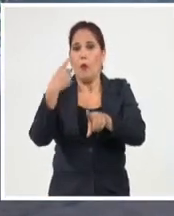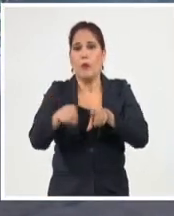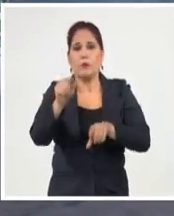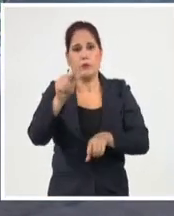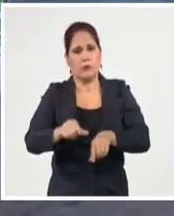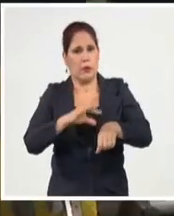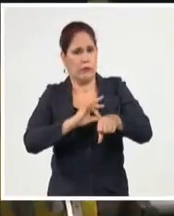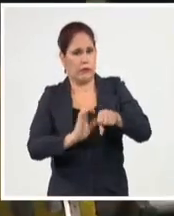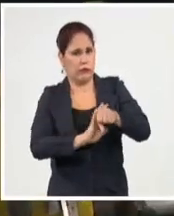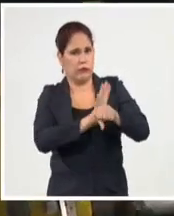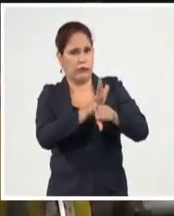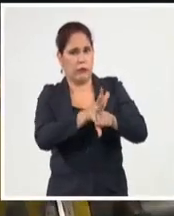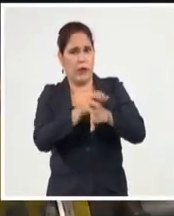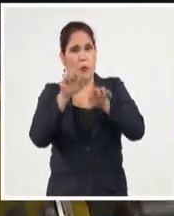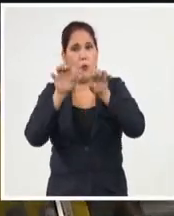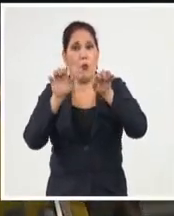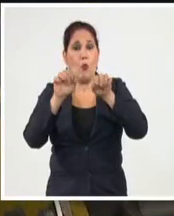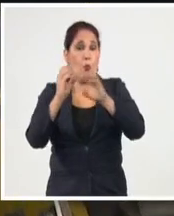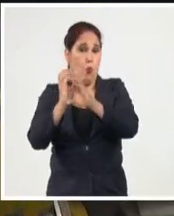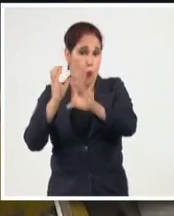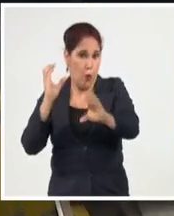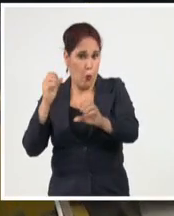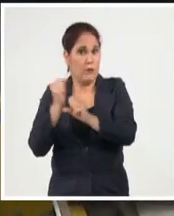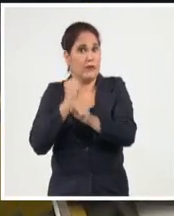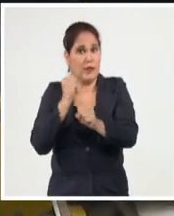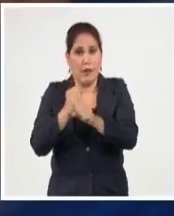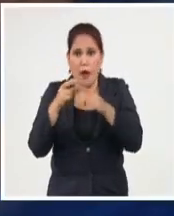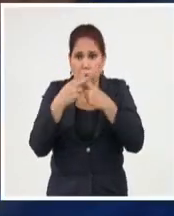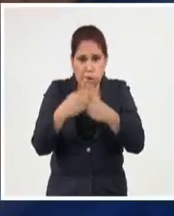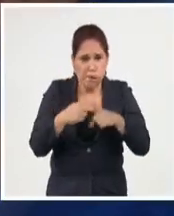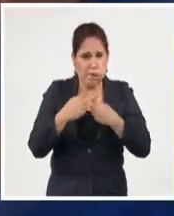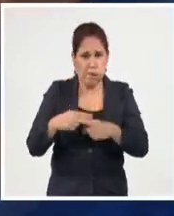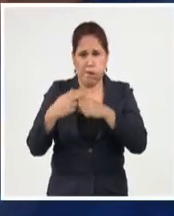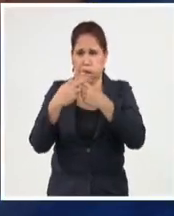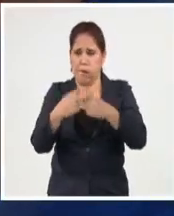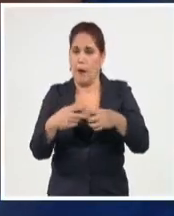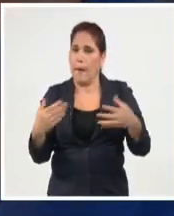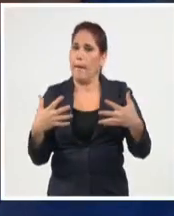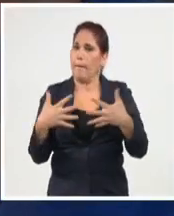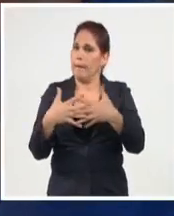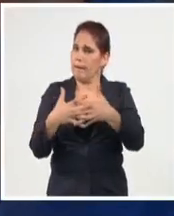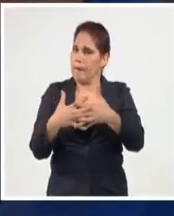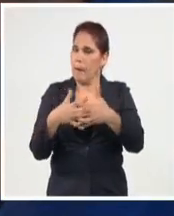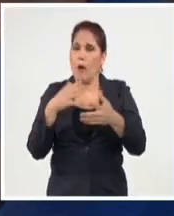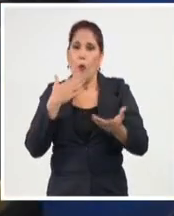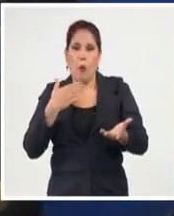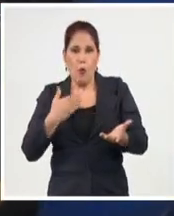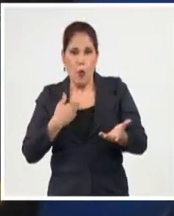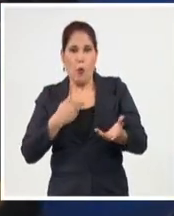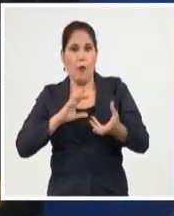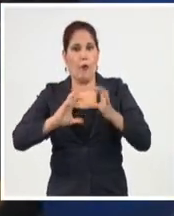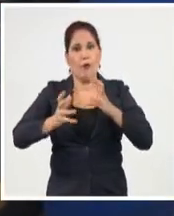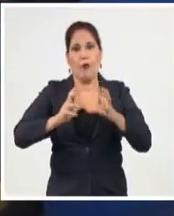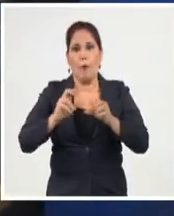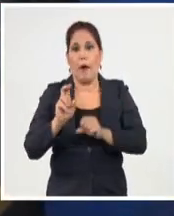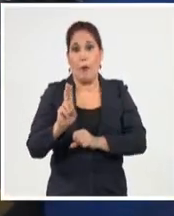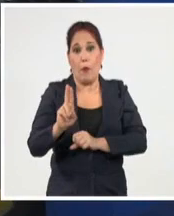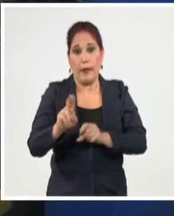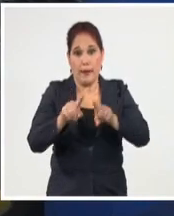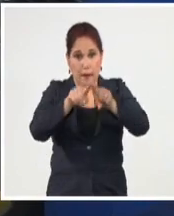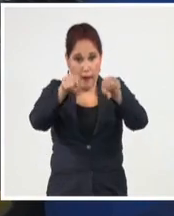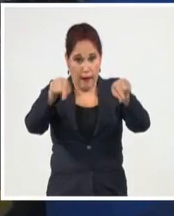pacientes positivos a la enfermedad, esos trabajadores hoy estrechan lazos con el sistema integrado de urgencias